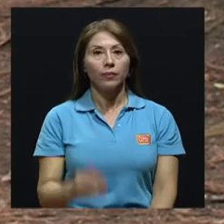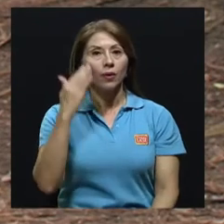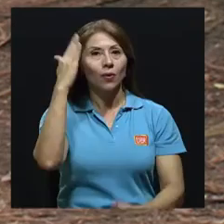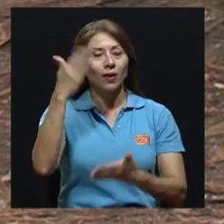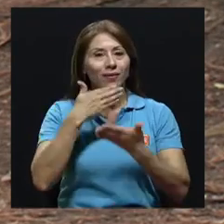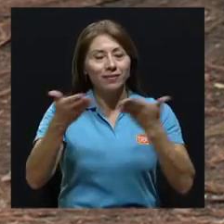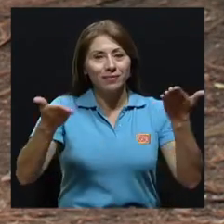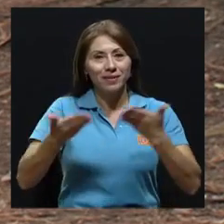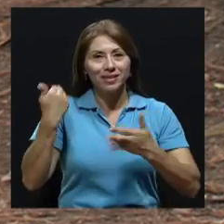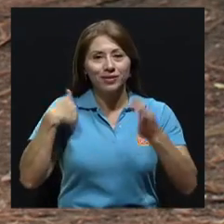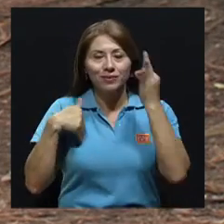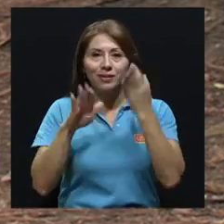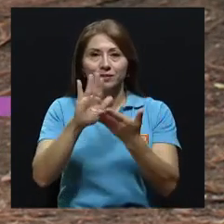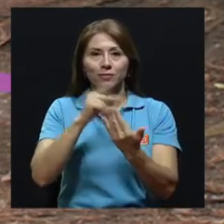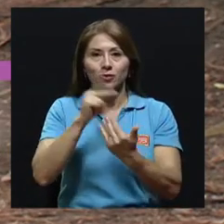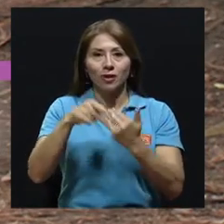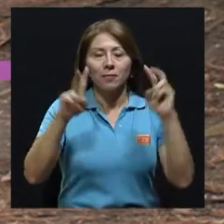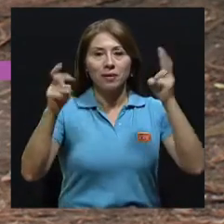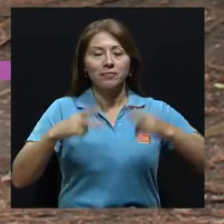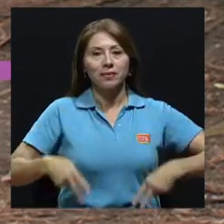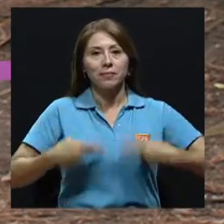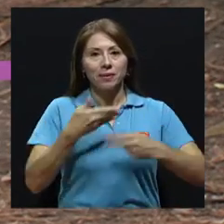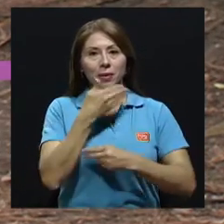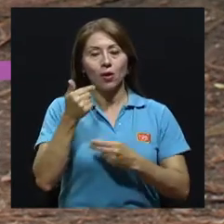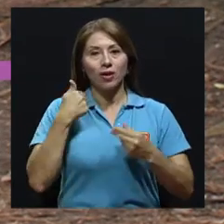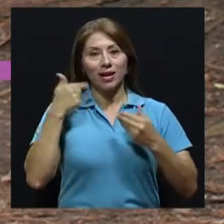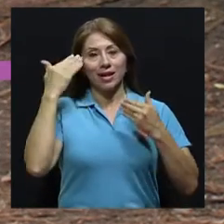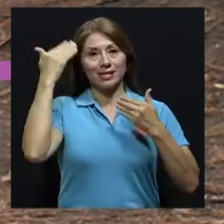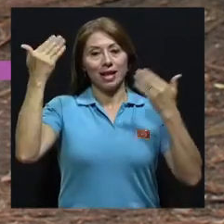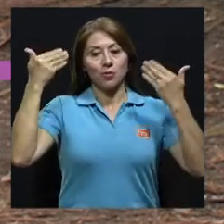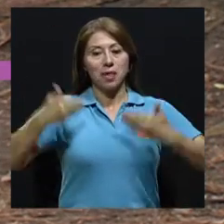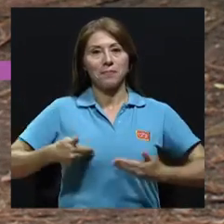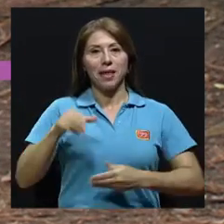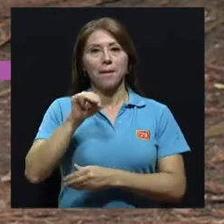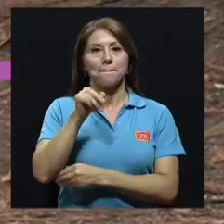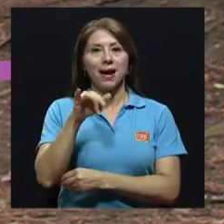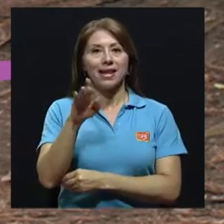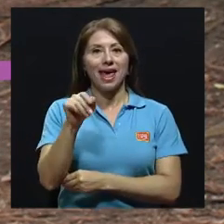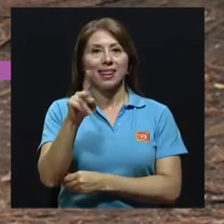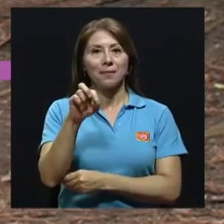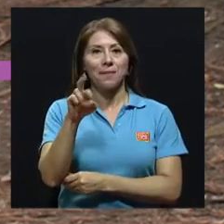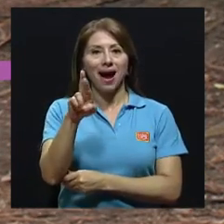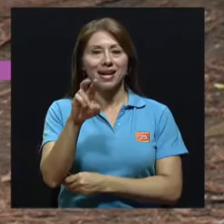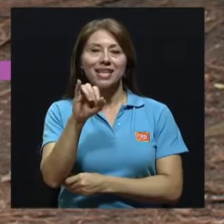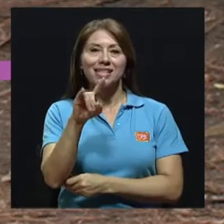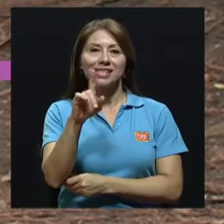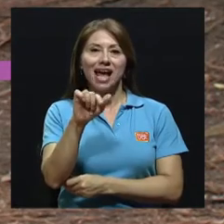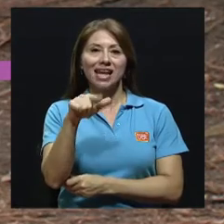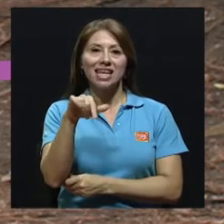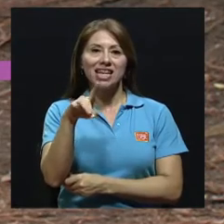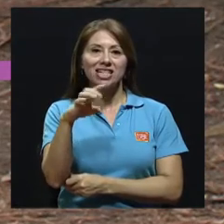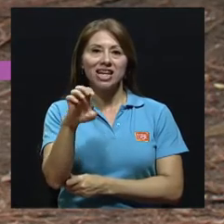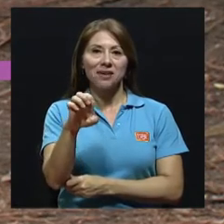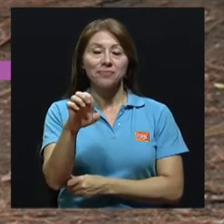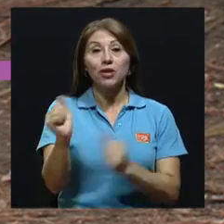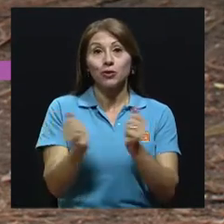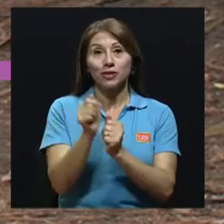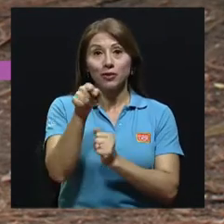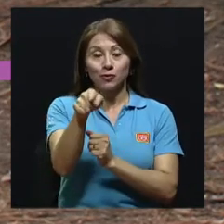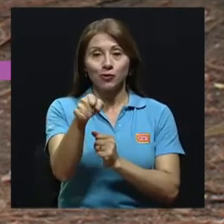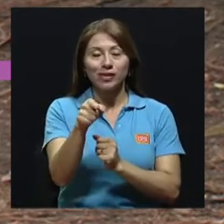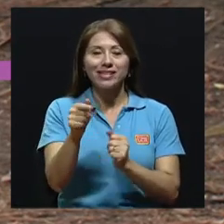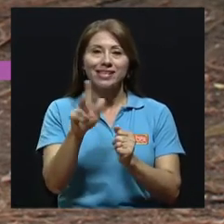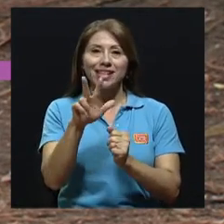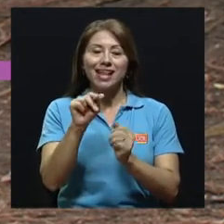Hola, bienvenidos y bienvenidas a su programa Vivir Mejor. Les saluda María del Maris Aguirre ese año y estaré con ustedes durante estos 30